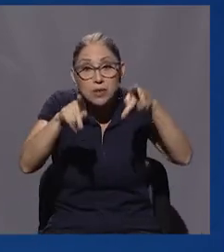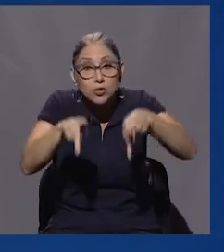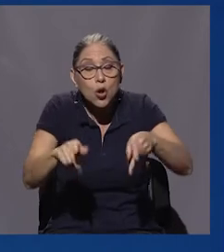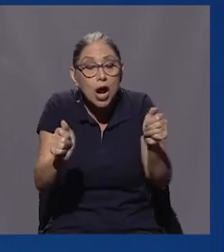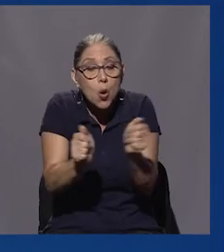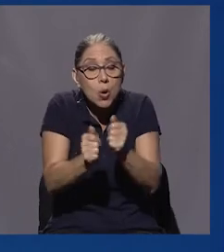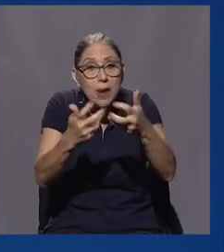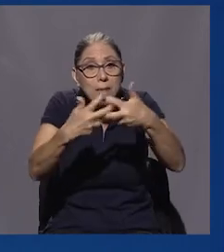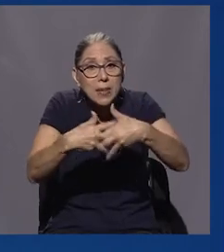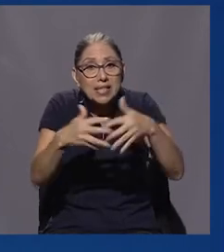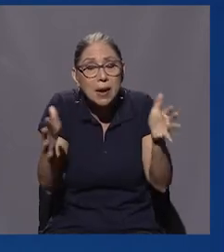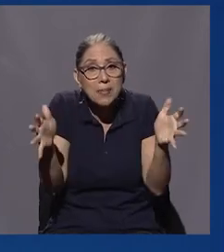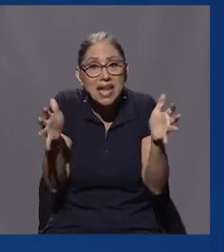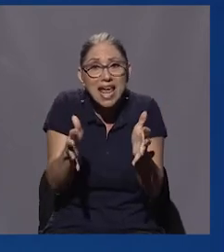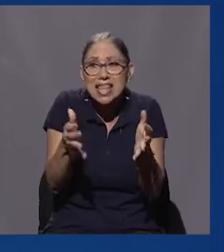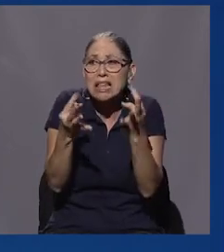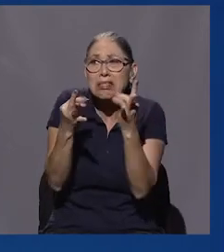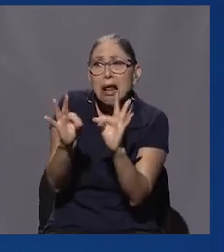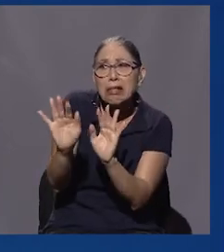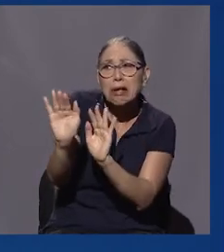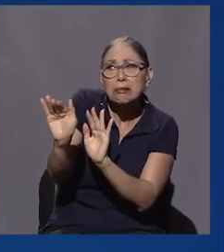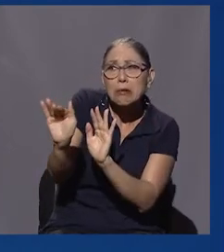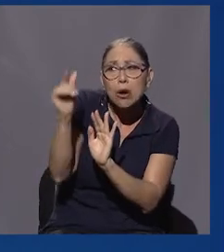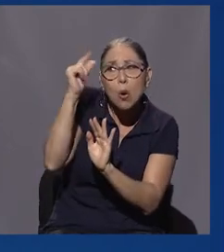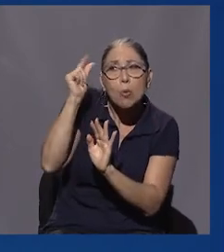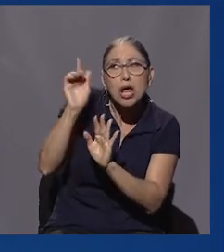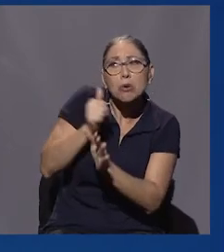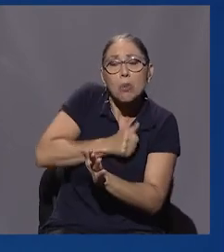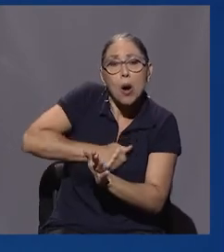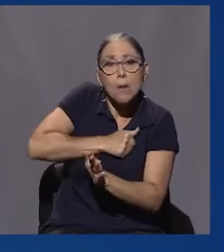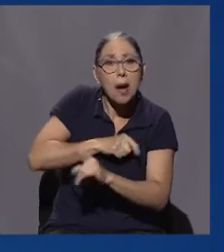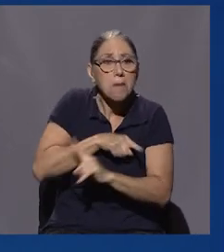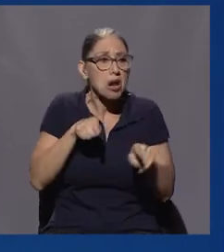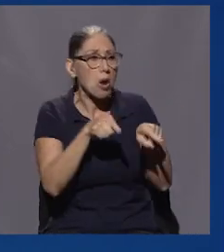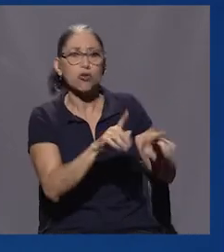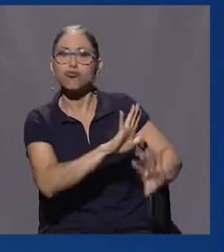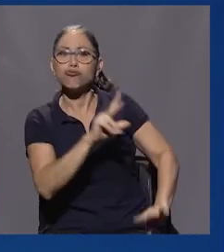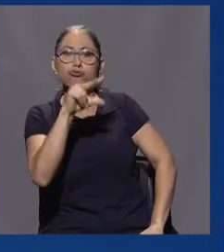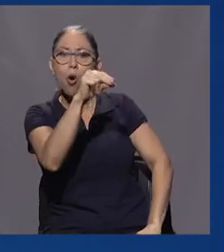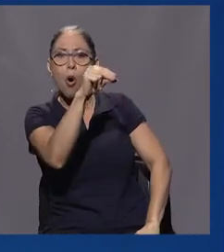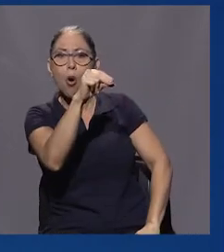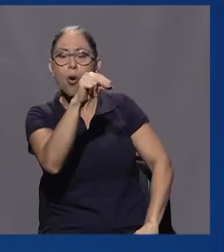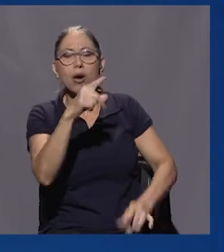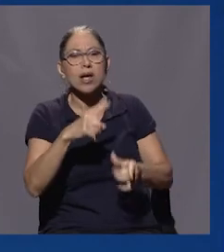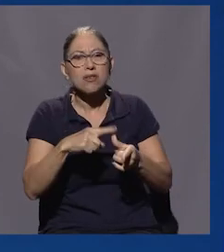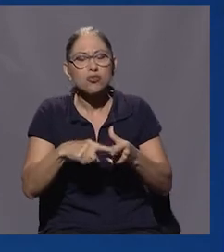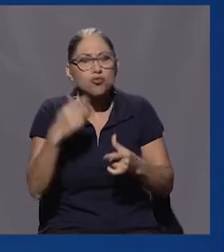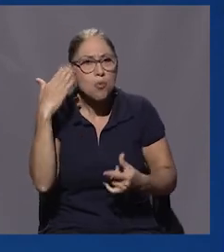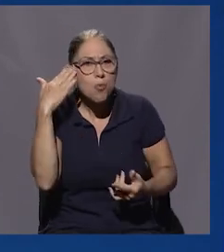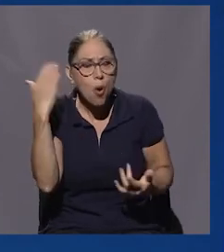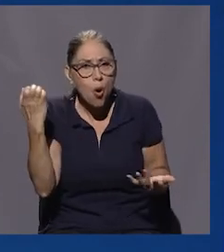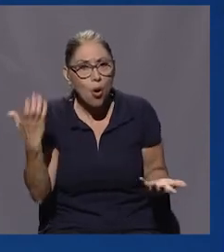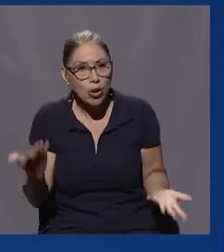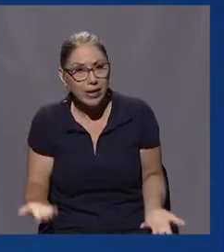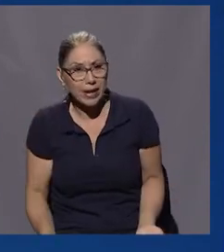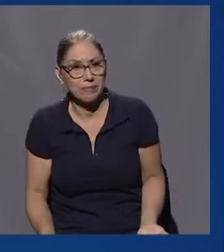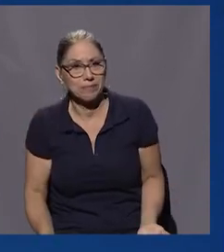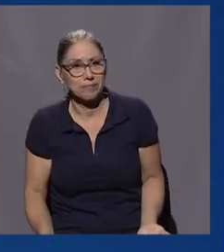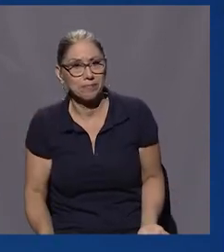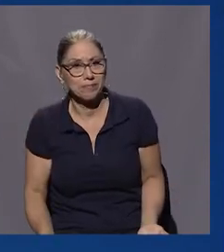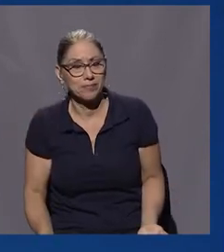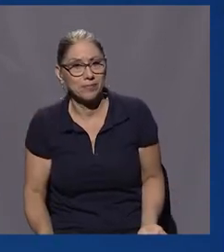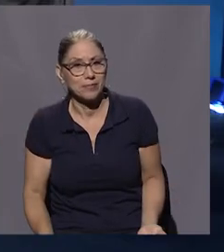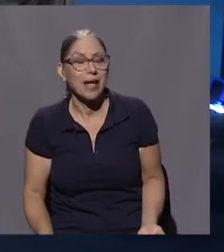punto de negociación con el Estado. Y ese tipo de facilidades no se le dan. ¿Por qué? Me queda este último minuto y